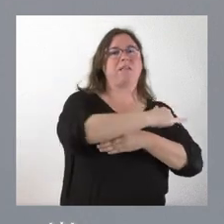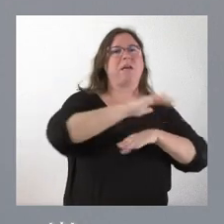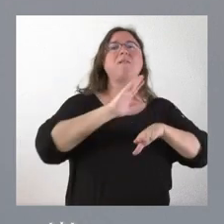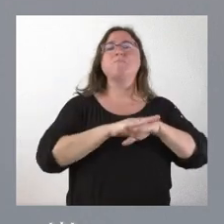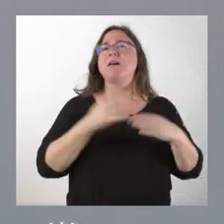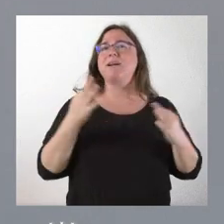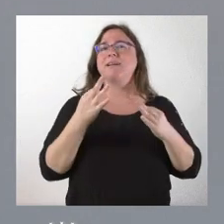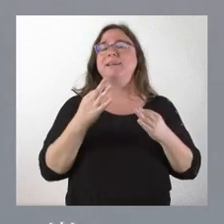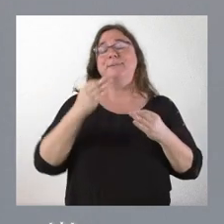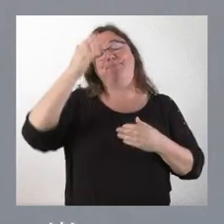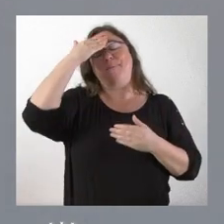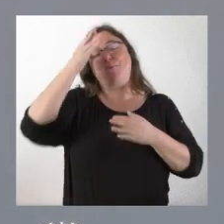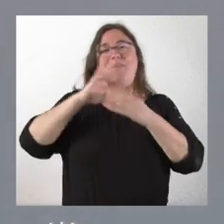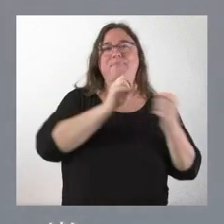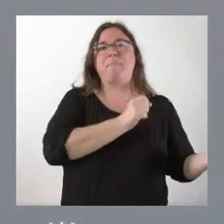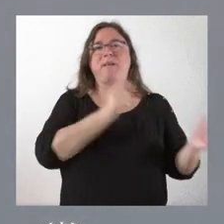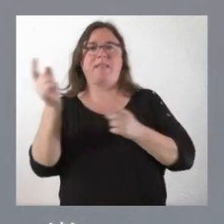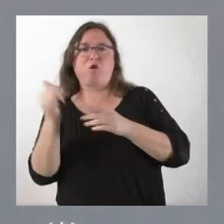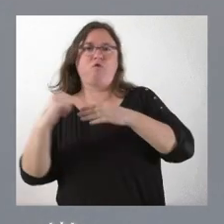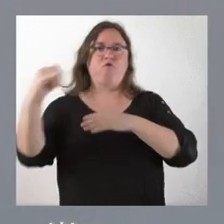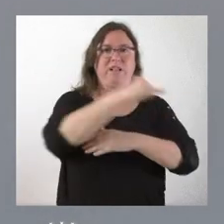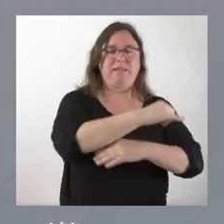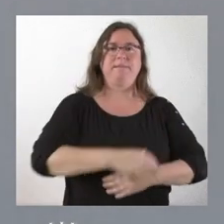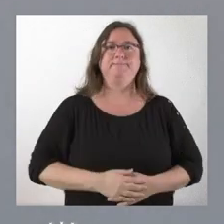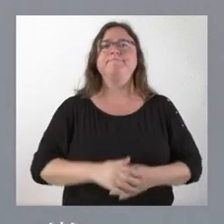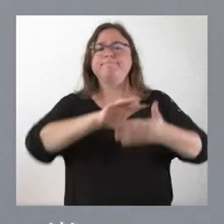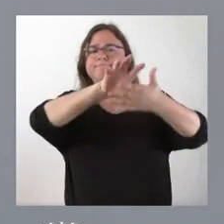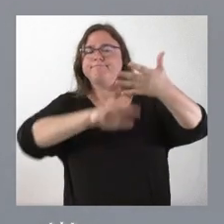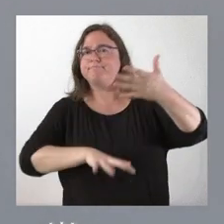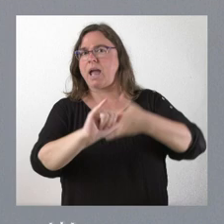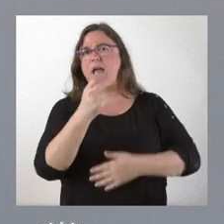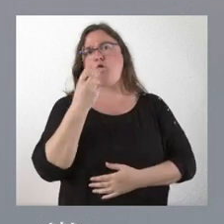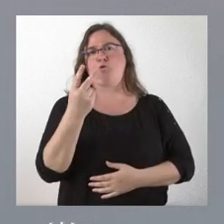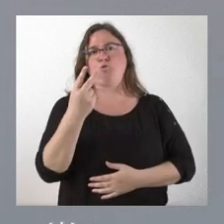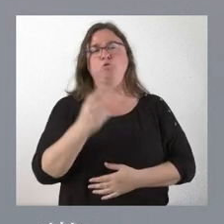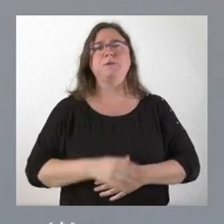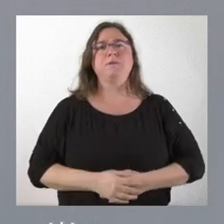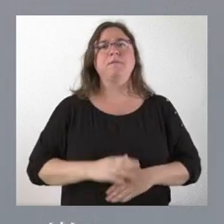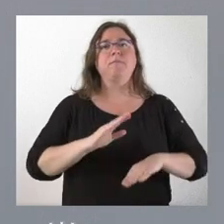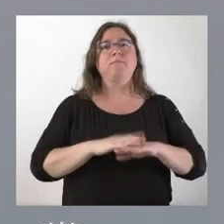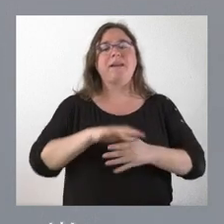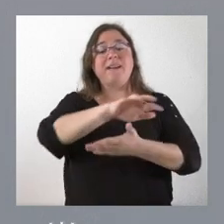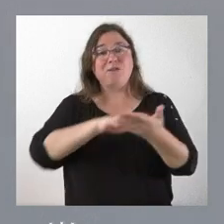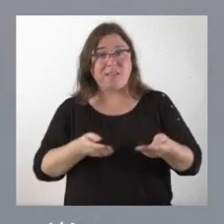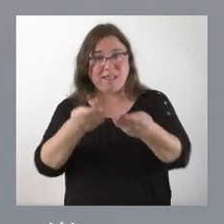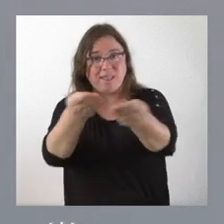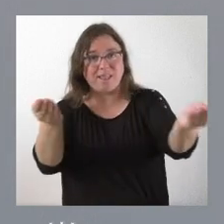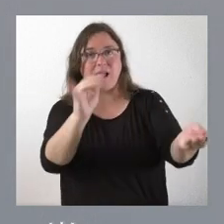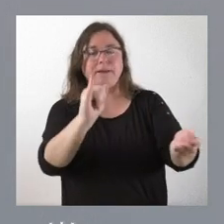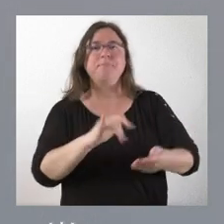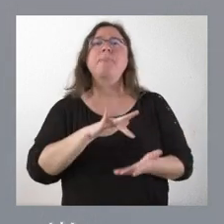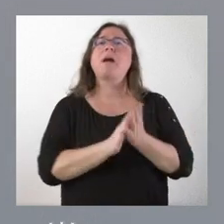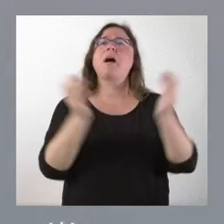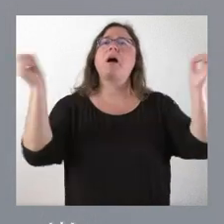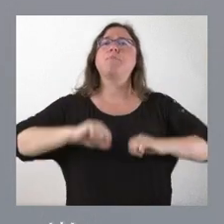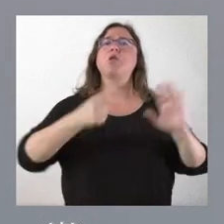emigración. Tienen ustedes también el relato de ambas cuestiones en la nota de prensa. Hemos aprobado 60